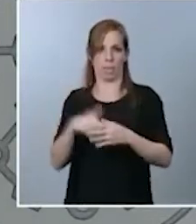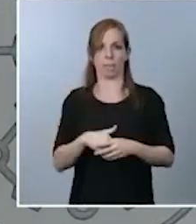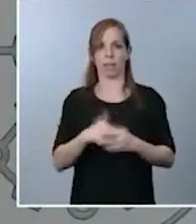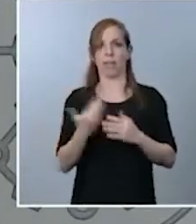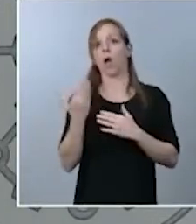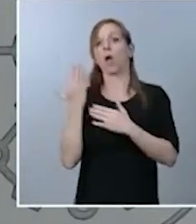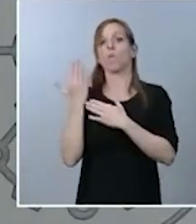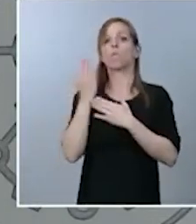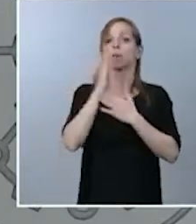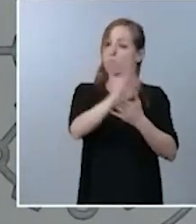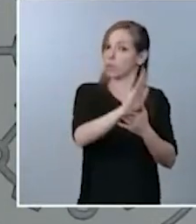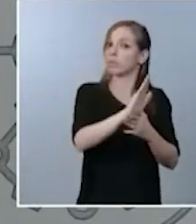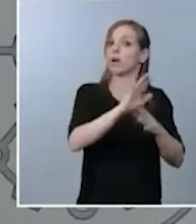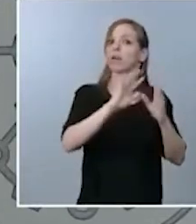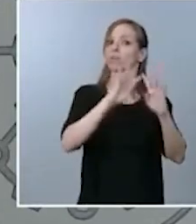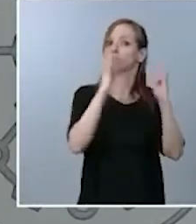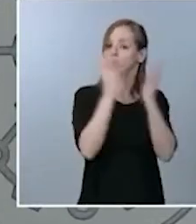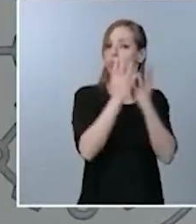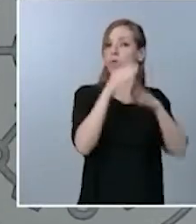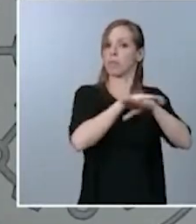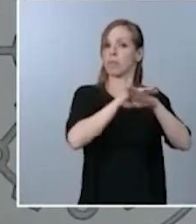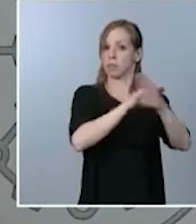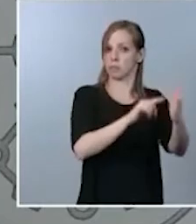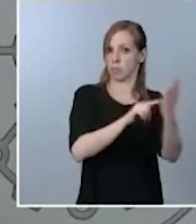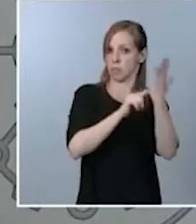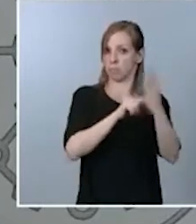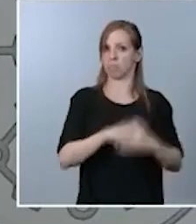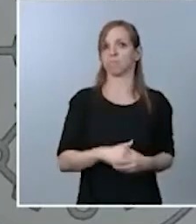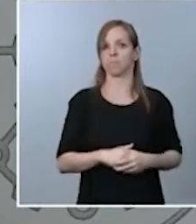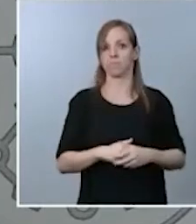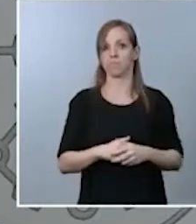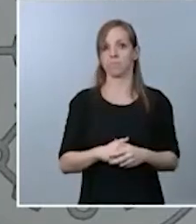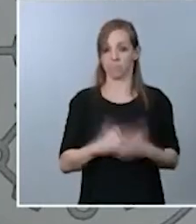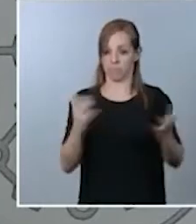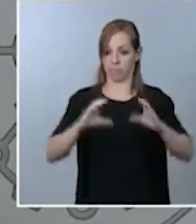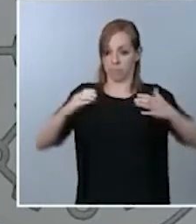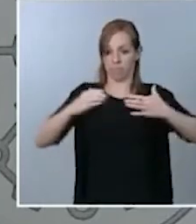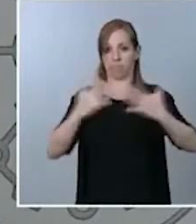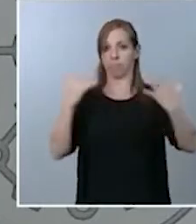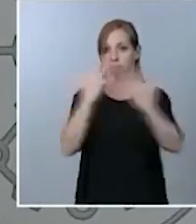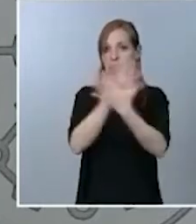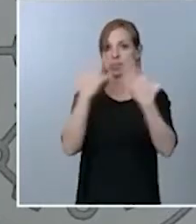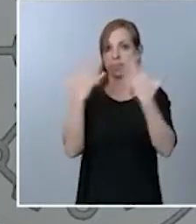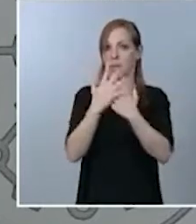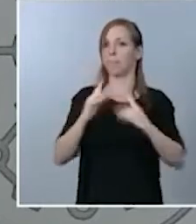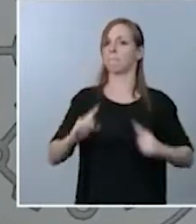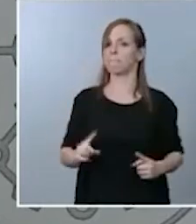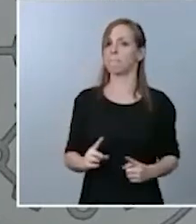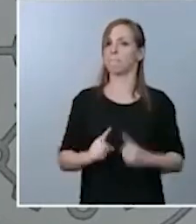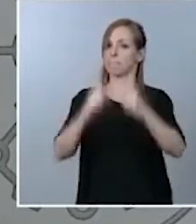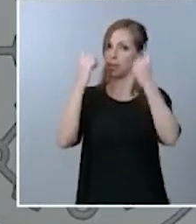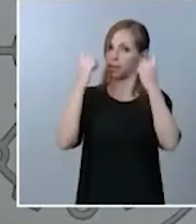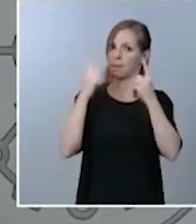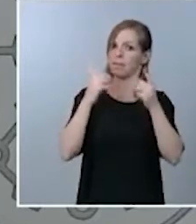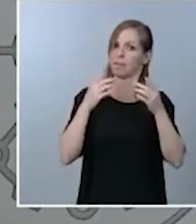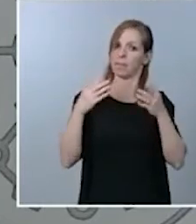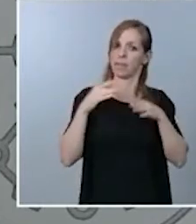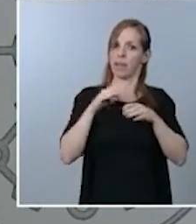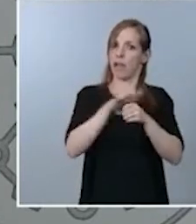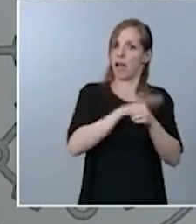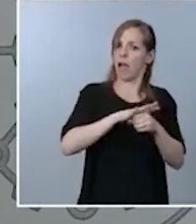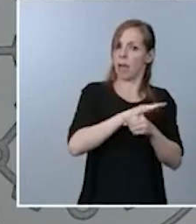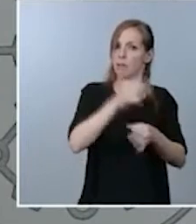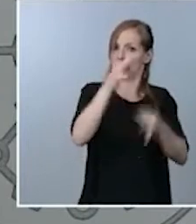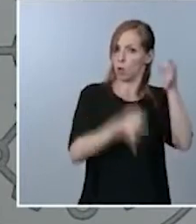de Ministros. Esta composición mixta, que por primera vez incorpora a representantes de la carrera judicial, se ajusta,